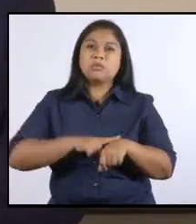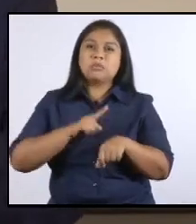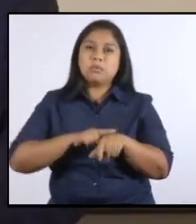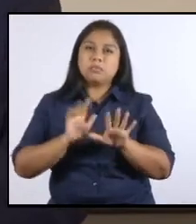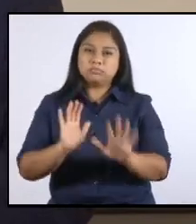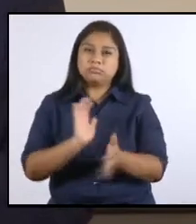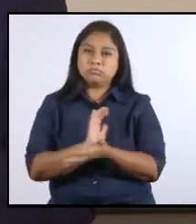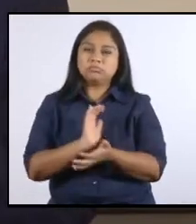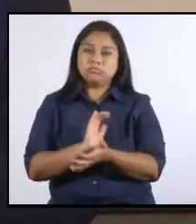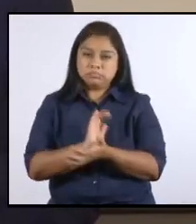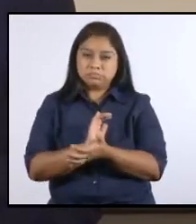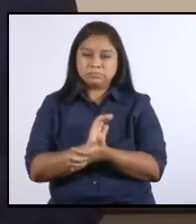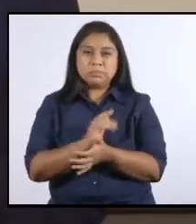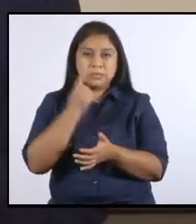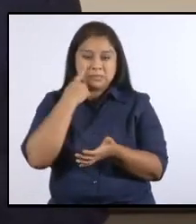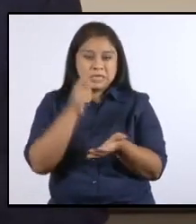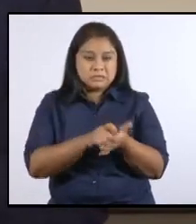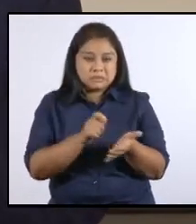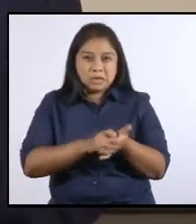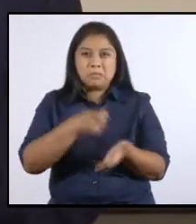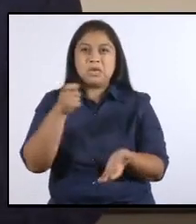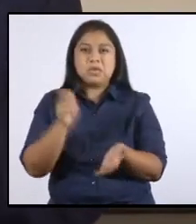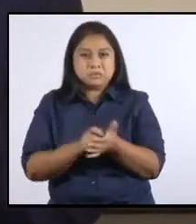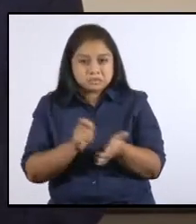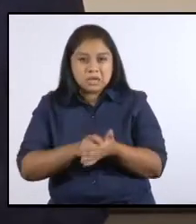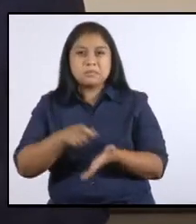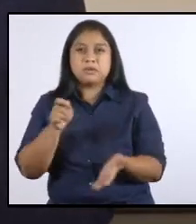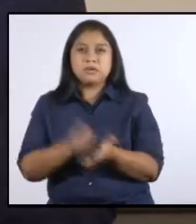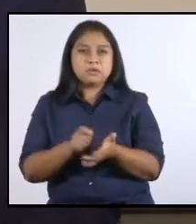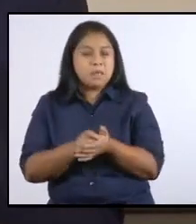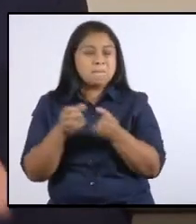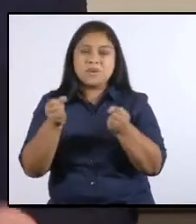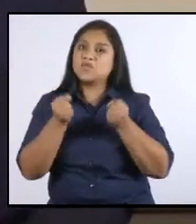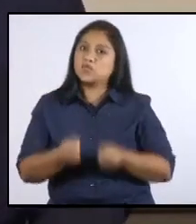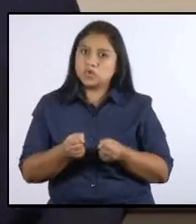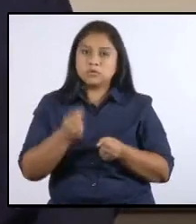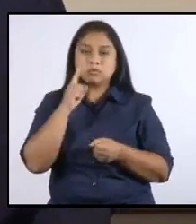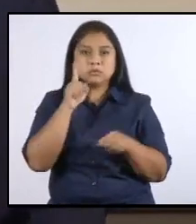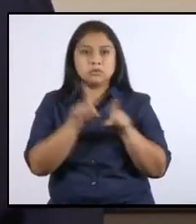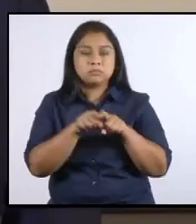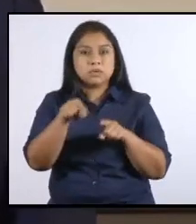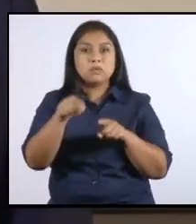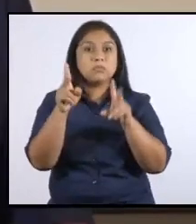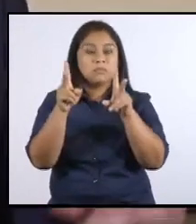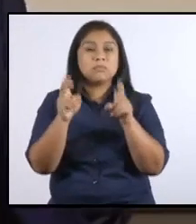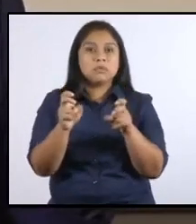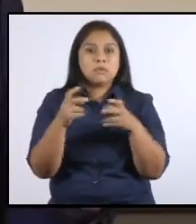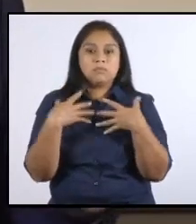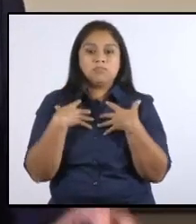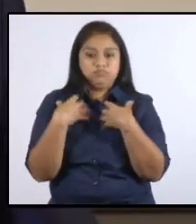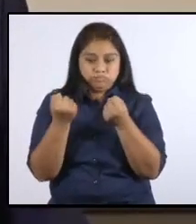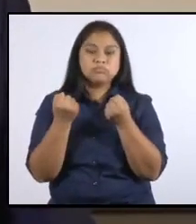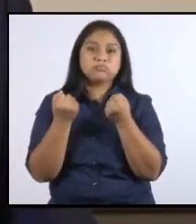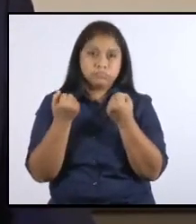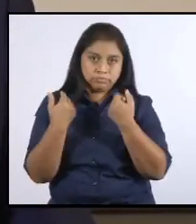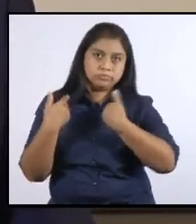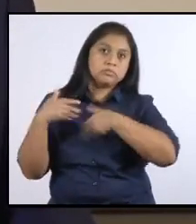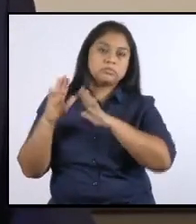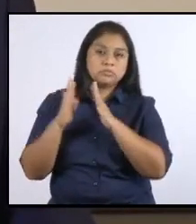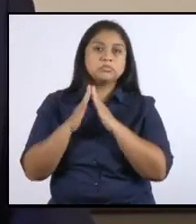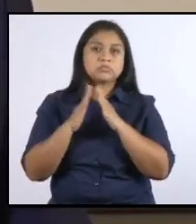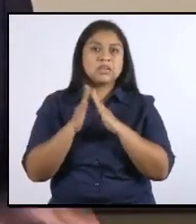y hacer las cosas de una manera un poco más drástica en el tema de declarar a una persona